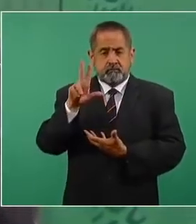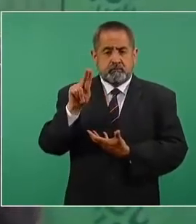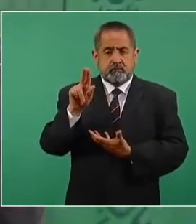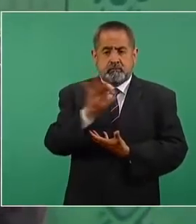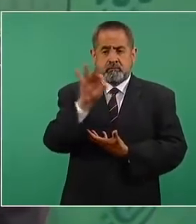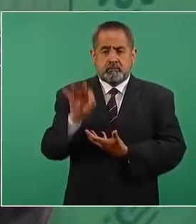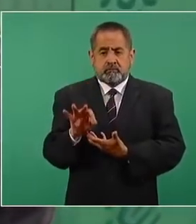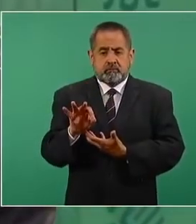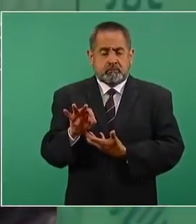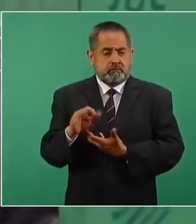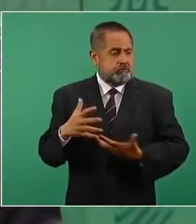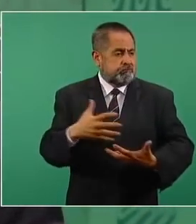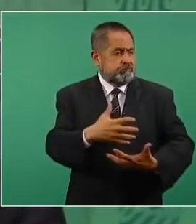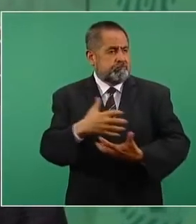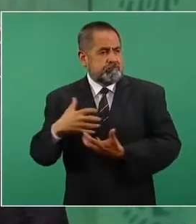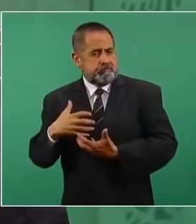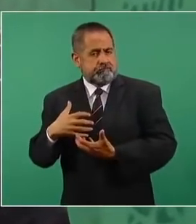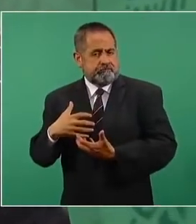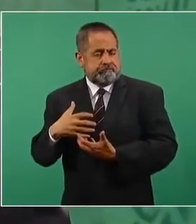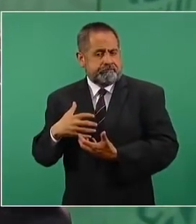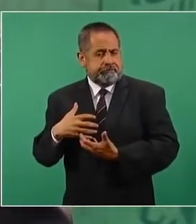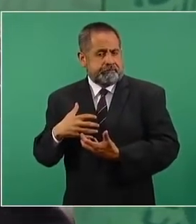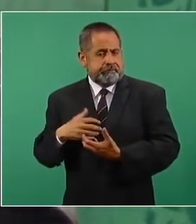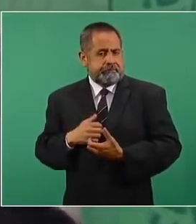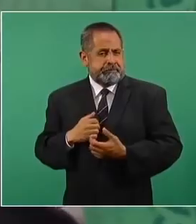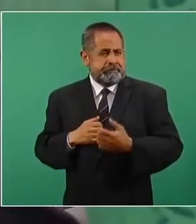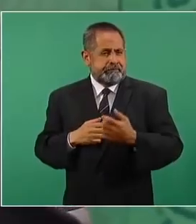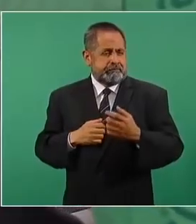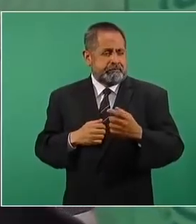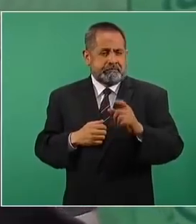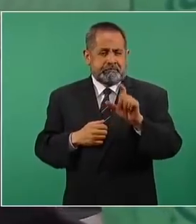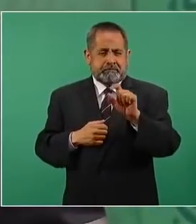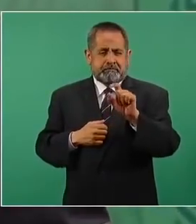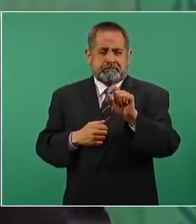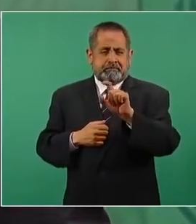y como 110